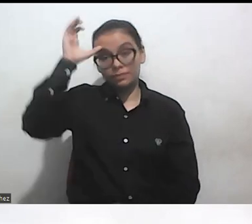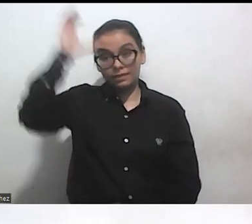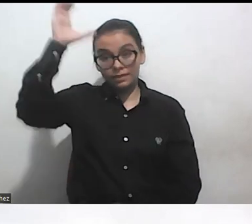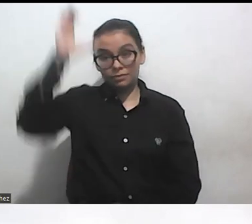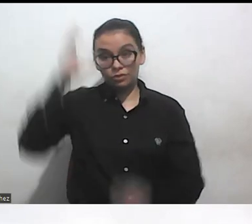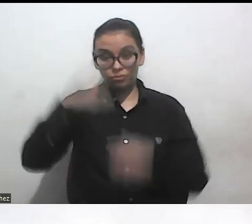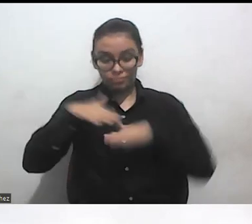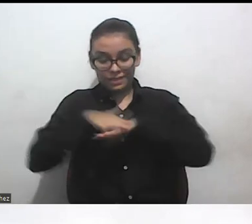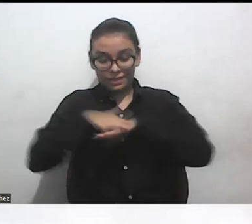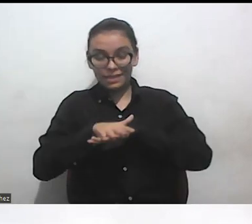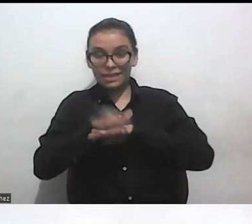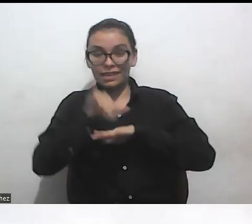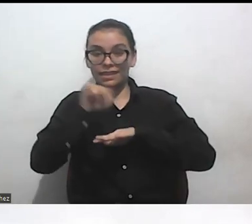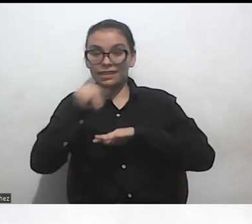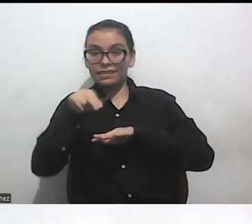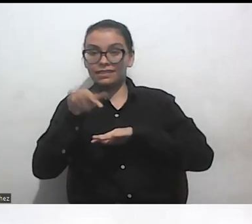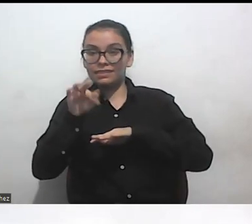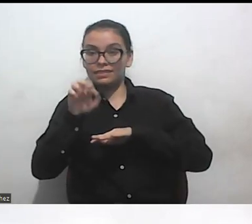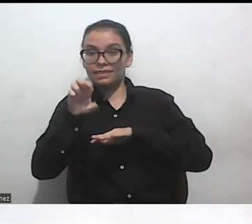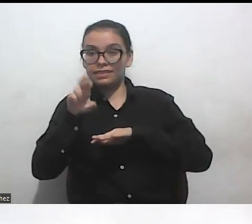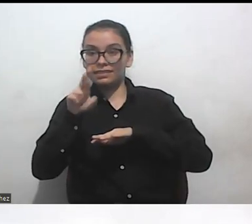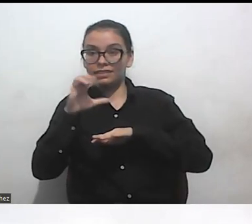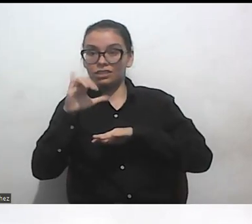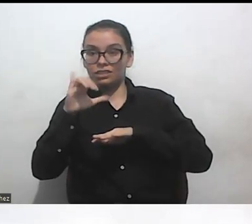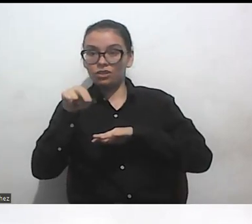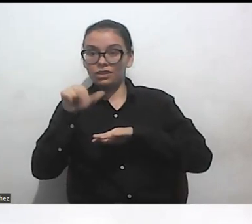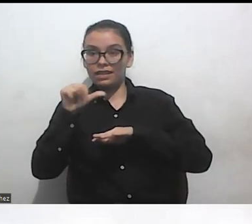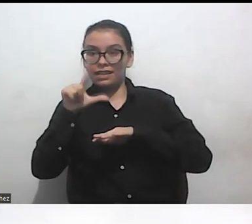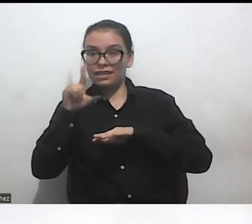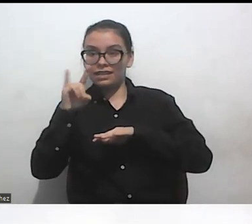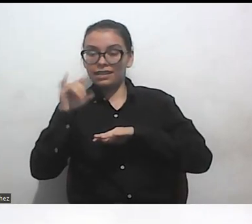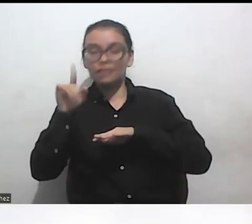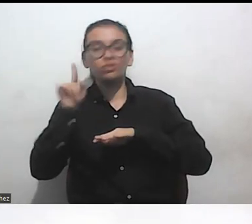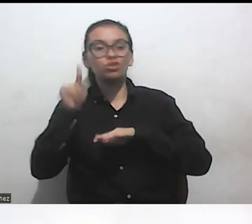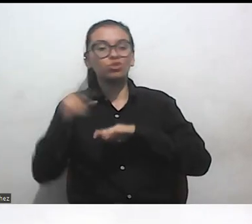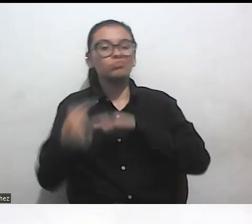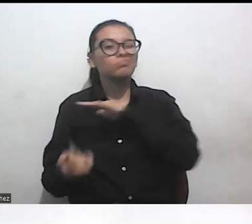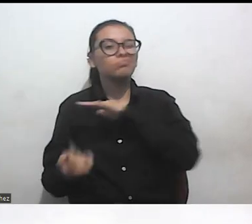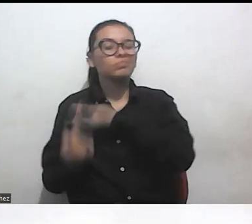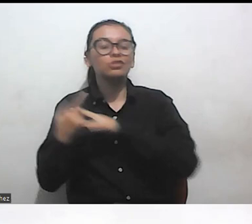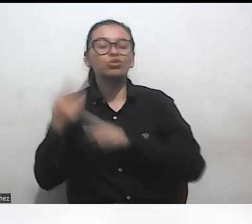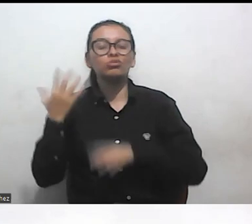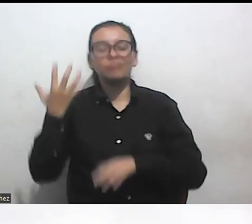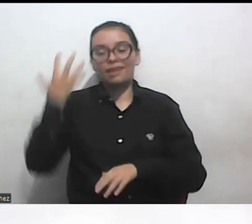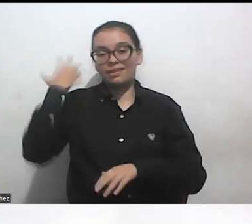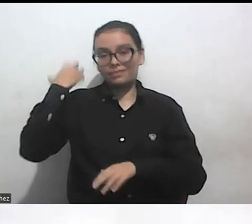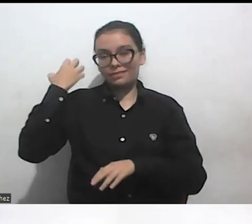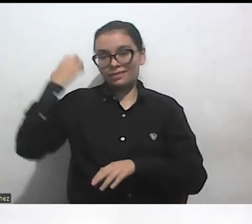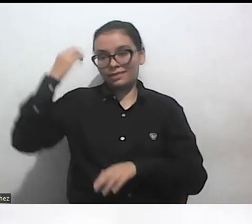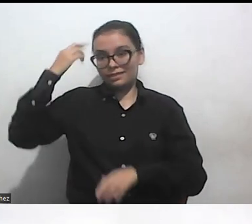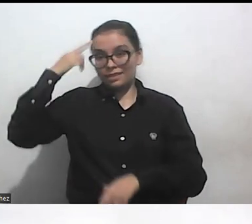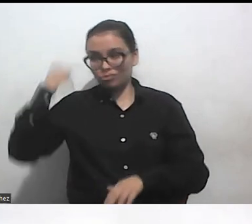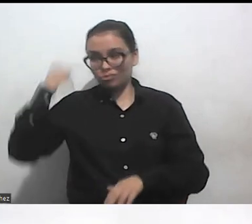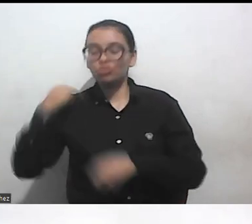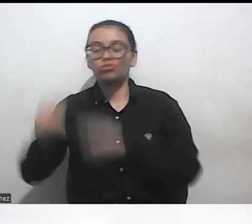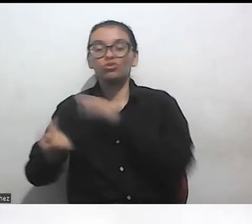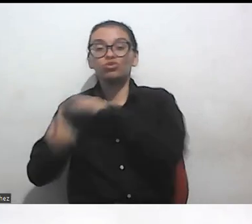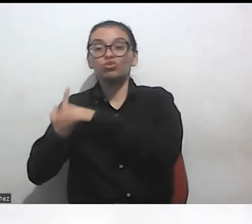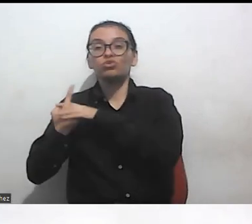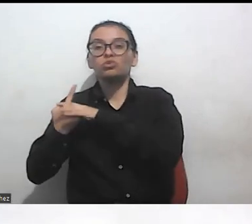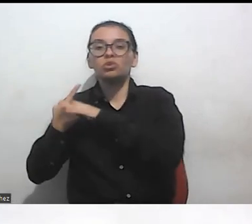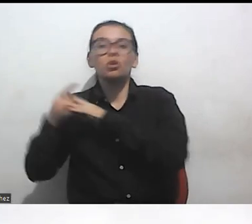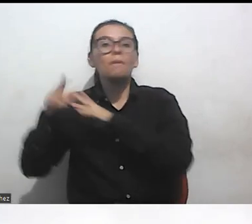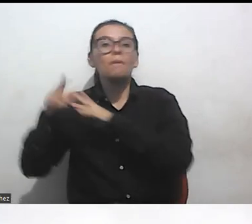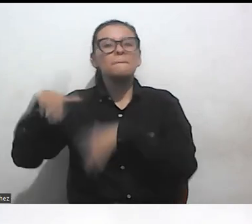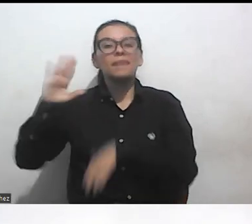dicho que es tendencia en investigación anglosajona. De hecho, como concepto podemos anclarlo a los movimientos feministas